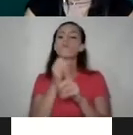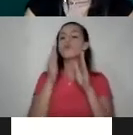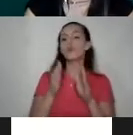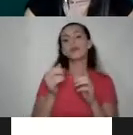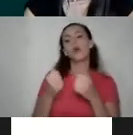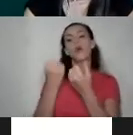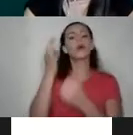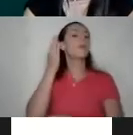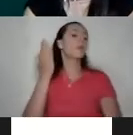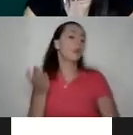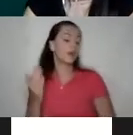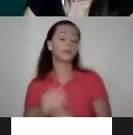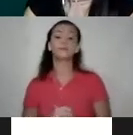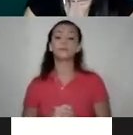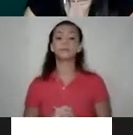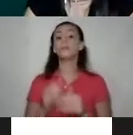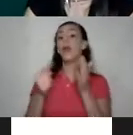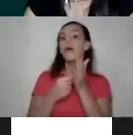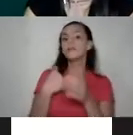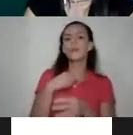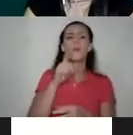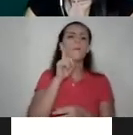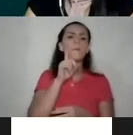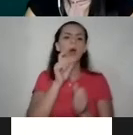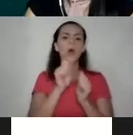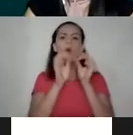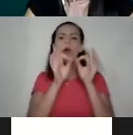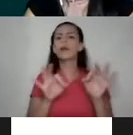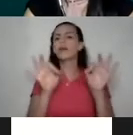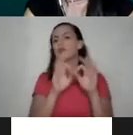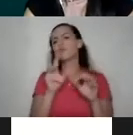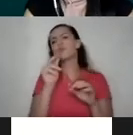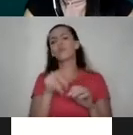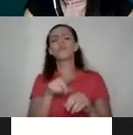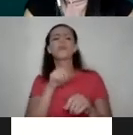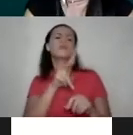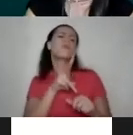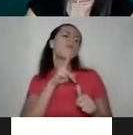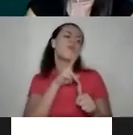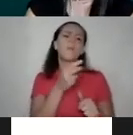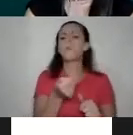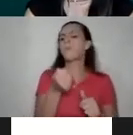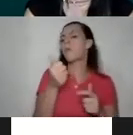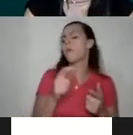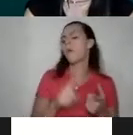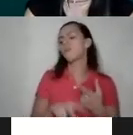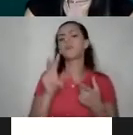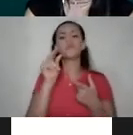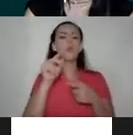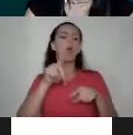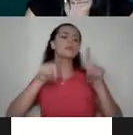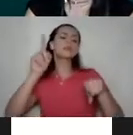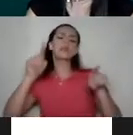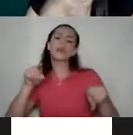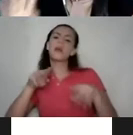mujeres? A veces tenemos mitos respecto a la importancia, no, es que eso realmente es muy poco, no, la estadística es realmente